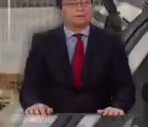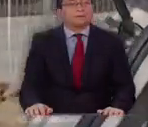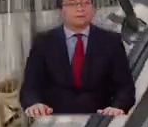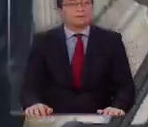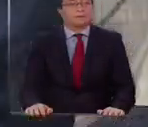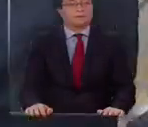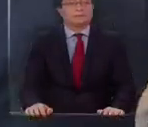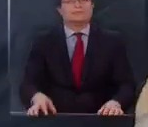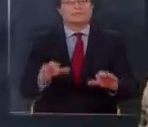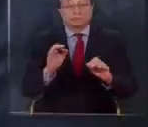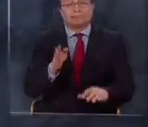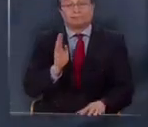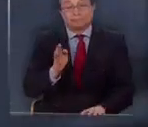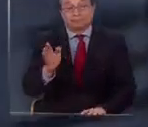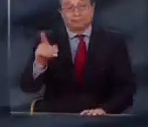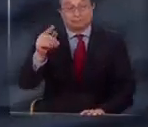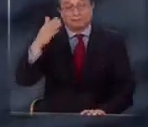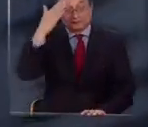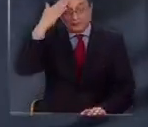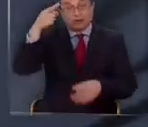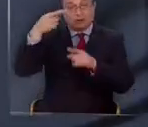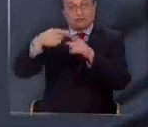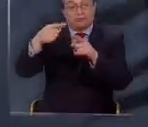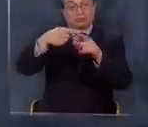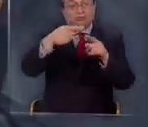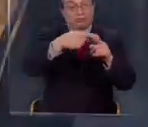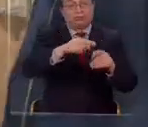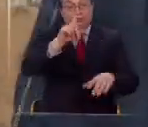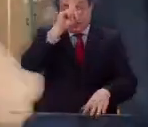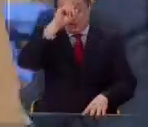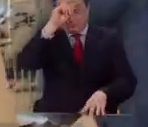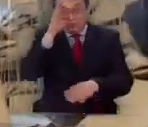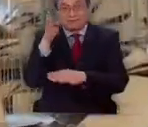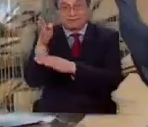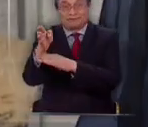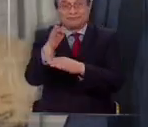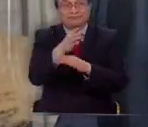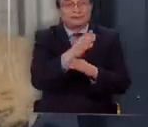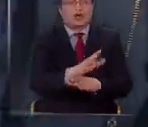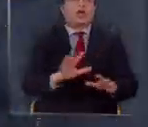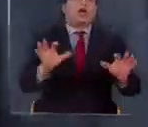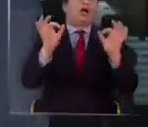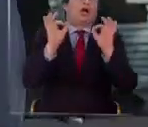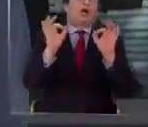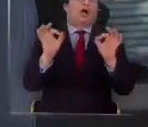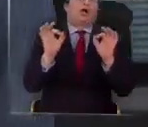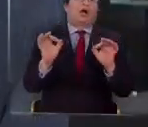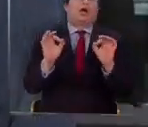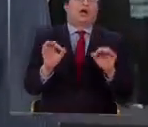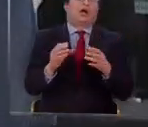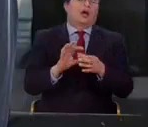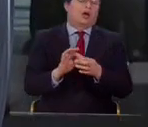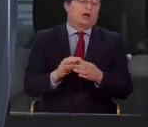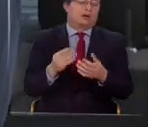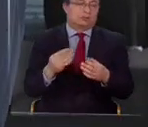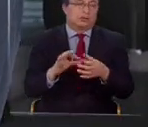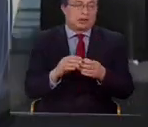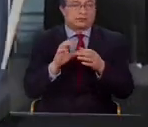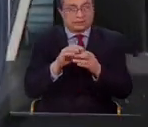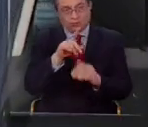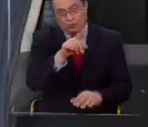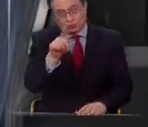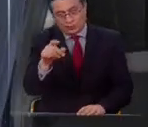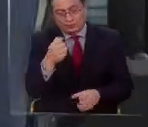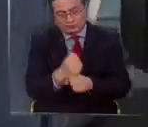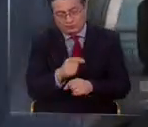Y así seguirá la jornada por diversos hospitales. No, no, se basaron. Gracias a ustedes por el trabajo que hacen, en